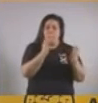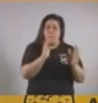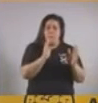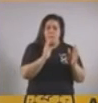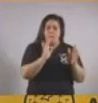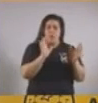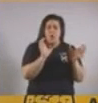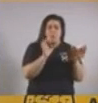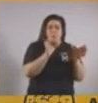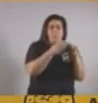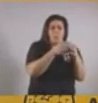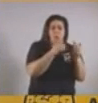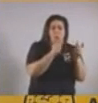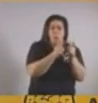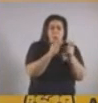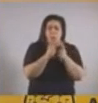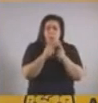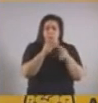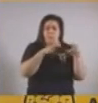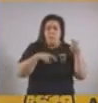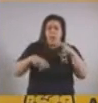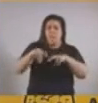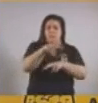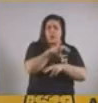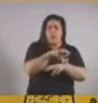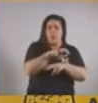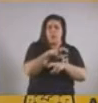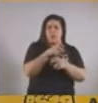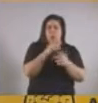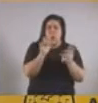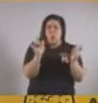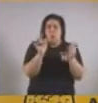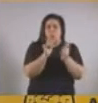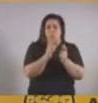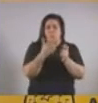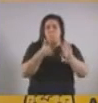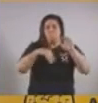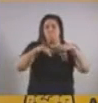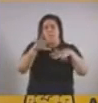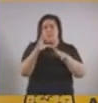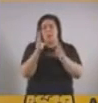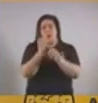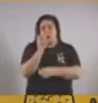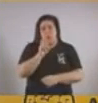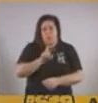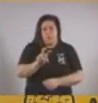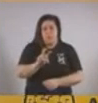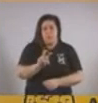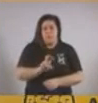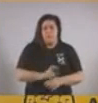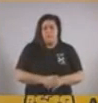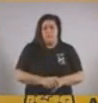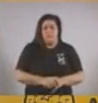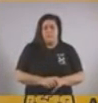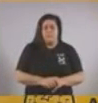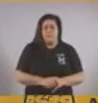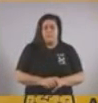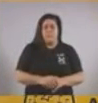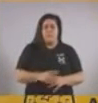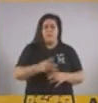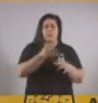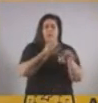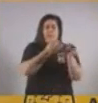disminuyendo la circulación, especialmente en el transporte público. ¿Qué significa? Que para la escuela